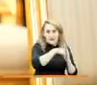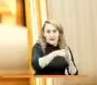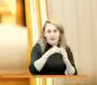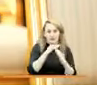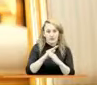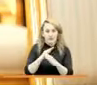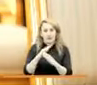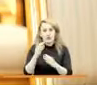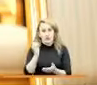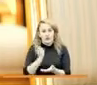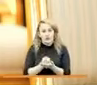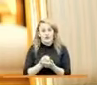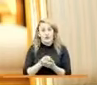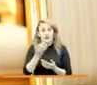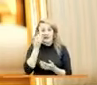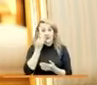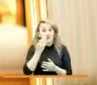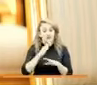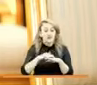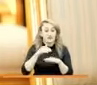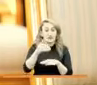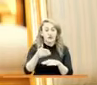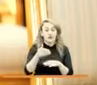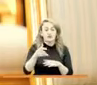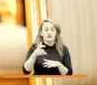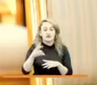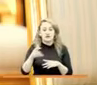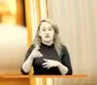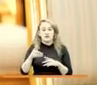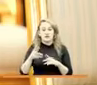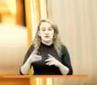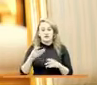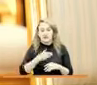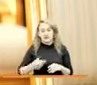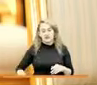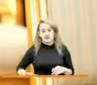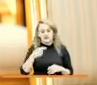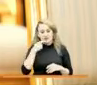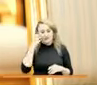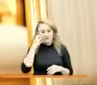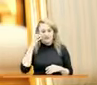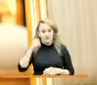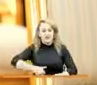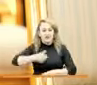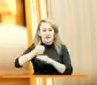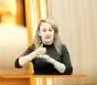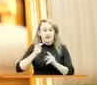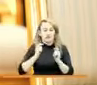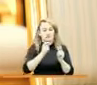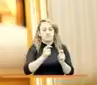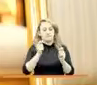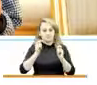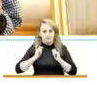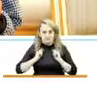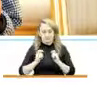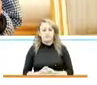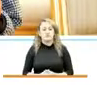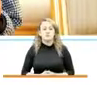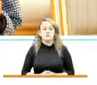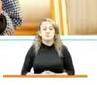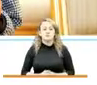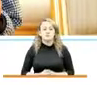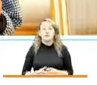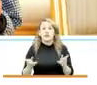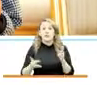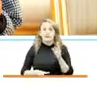que comenzó además tres días después de que me posesionó el señor presidente como directora general del instituto. Pero sabemos además